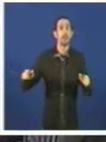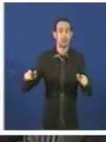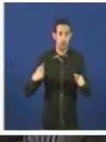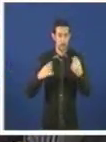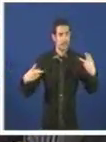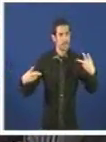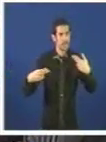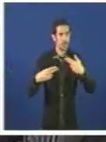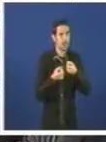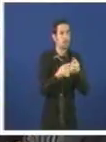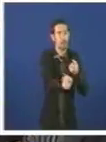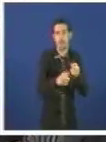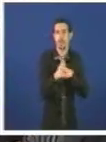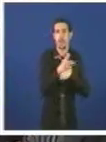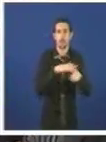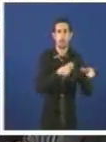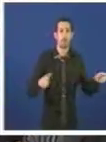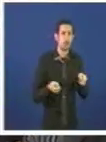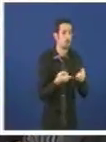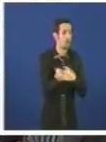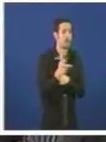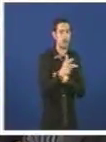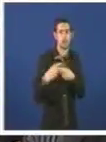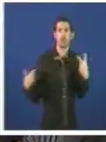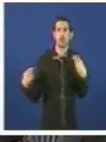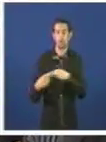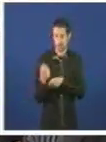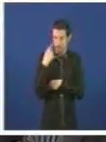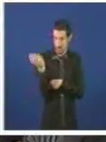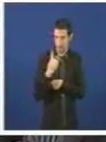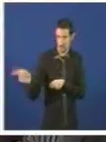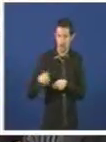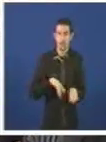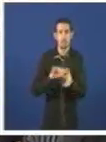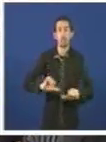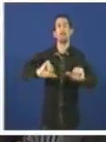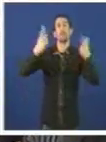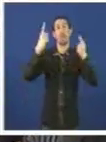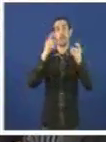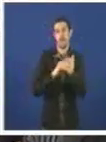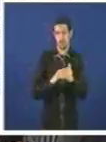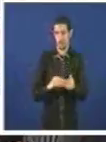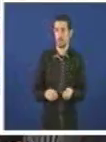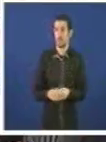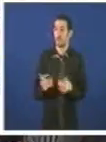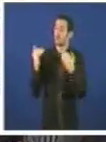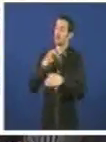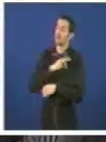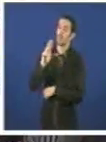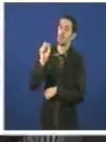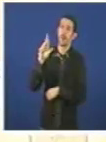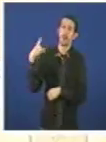recortarlle dereito as persoas. Isto é algo inaudito. A primeira vez que se produce. Moitas gracias, señor Parga.